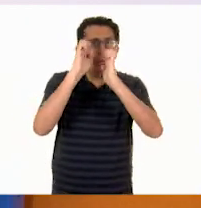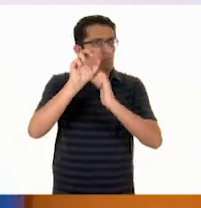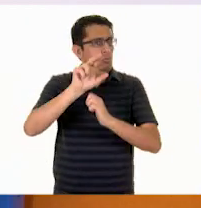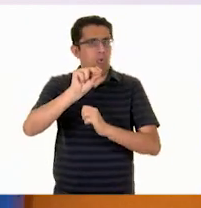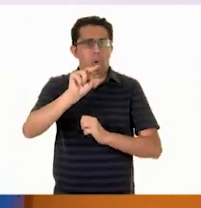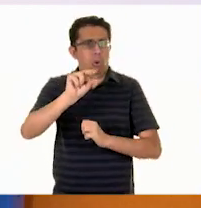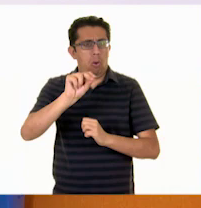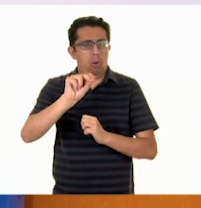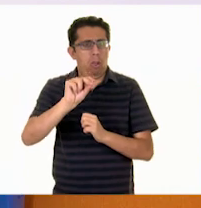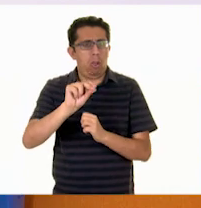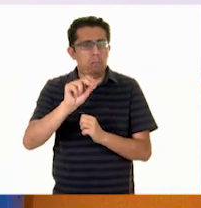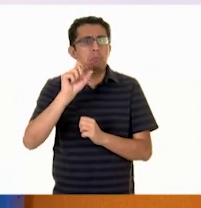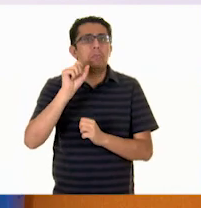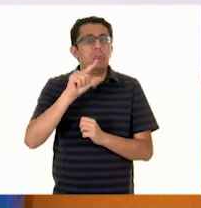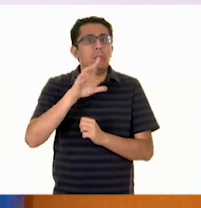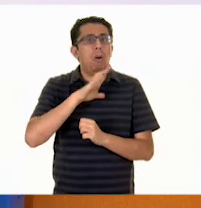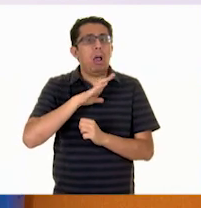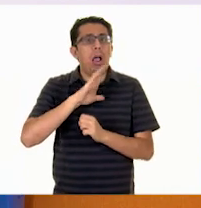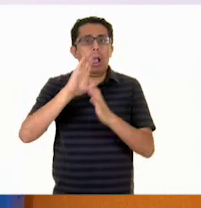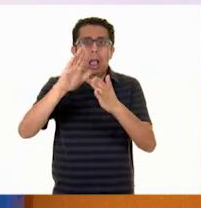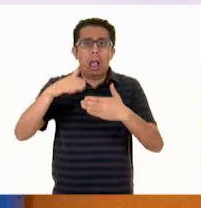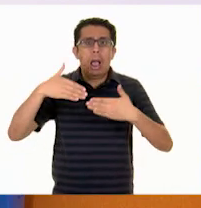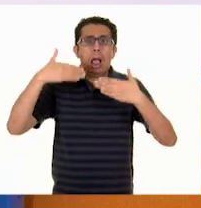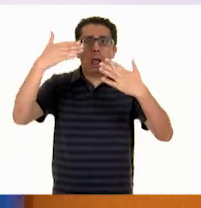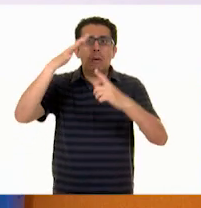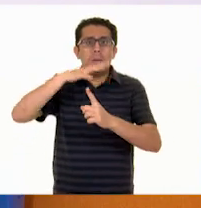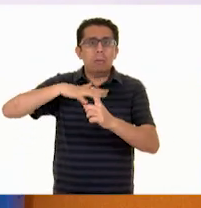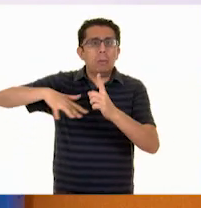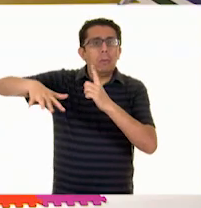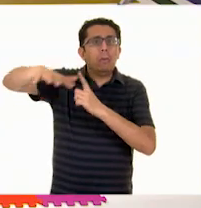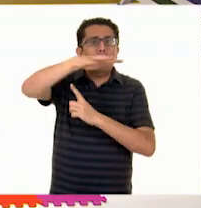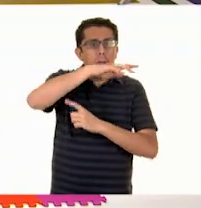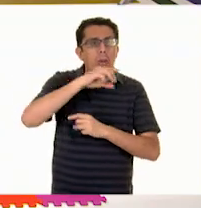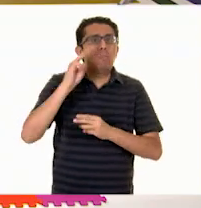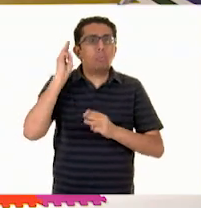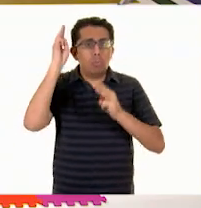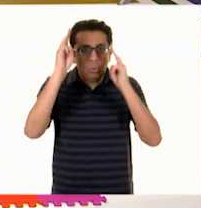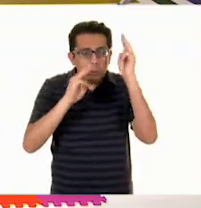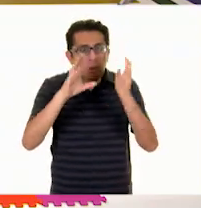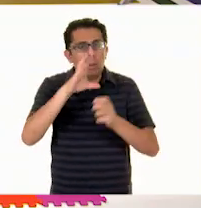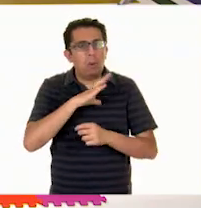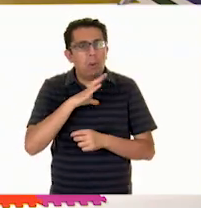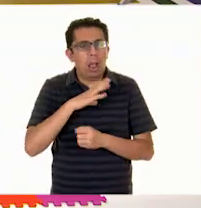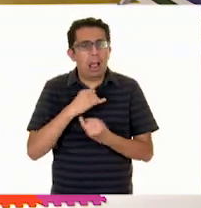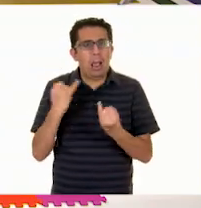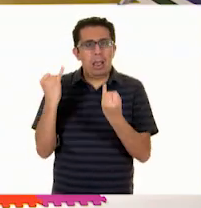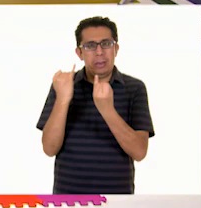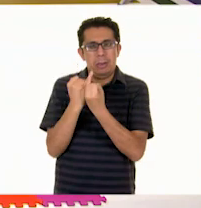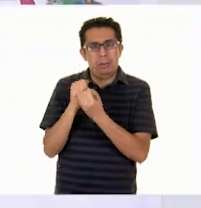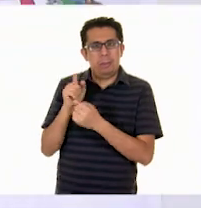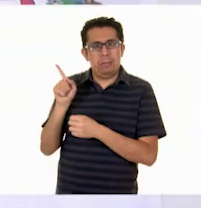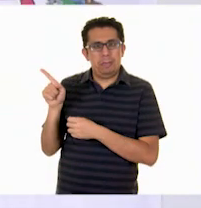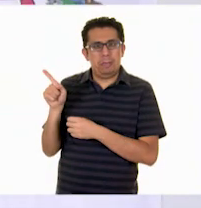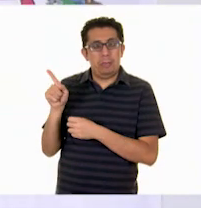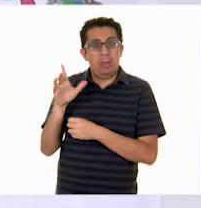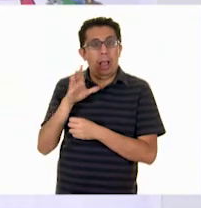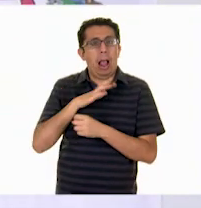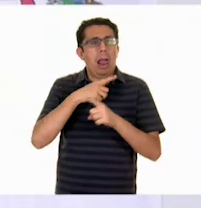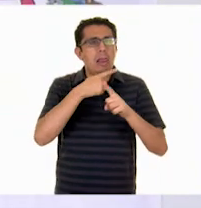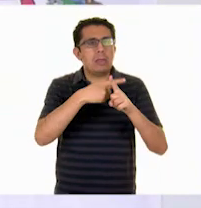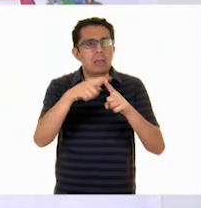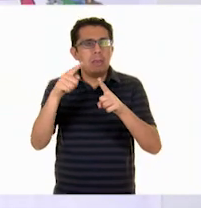museos al aire libre. Como este, como esculturas.